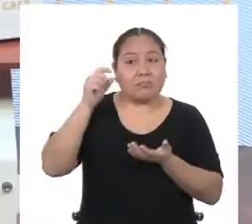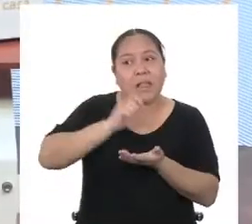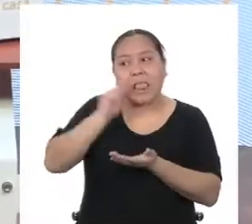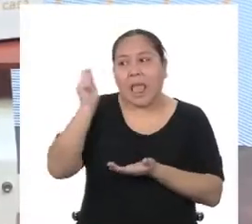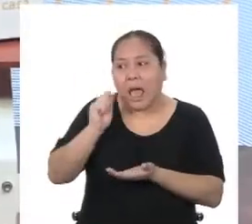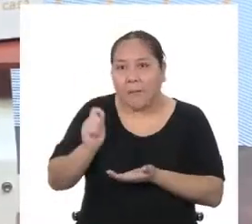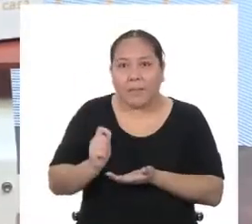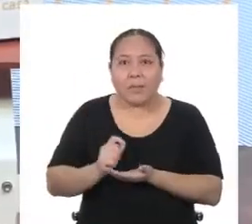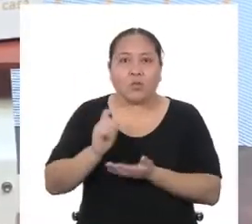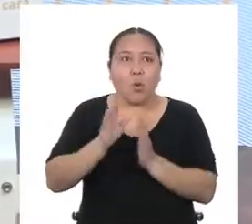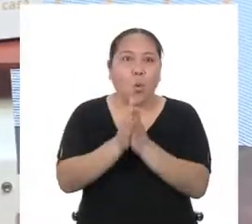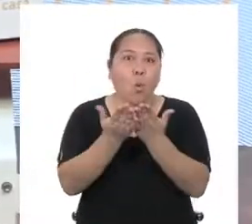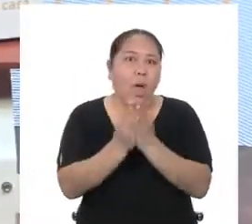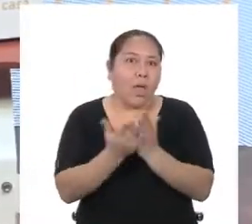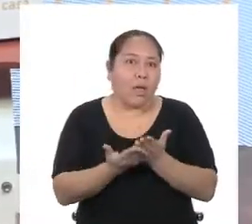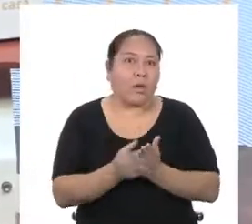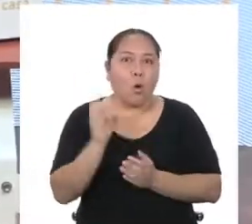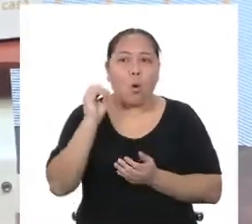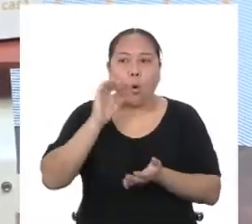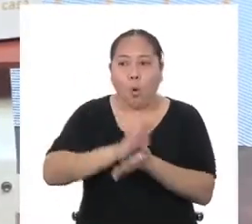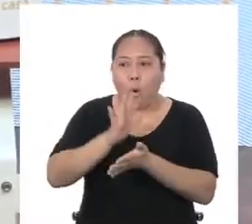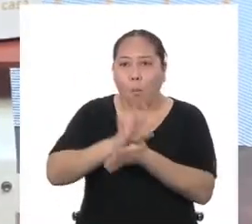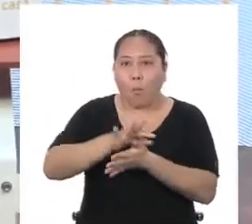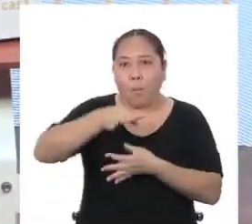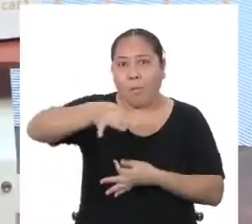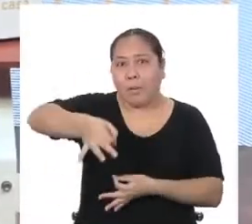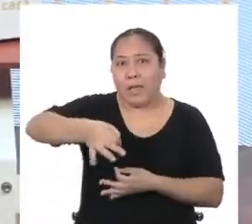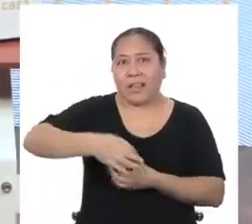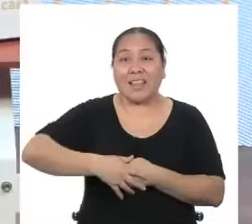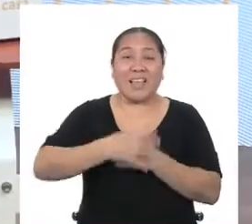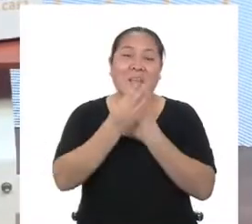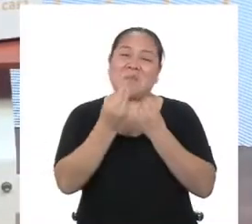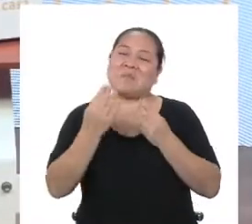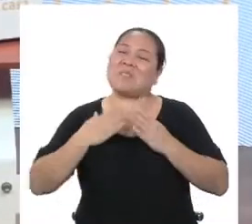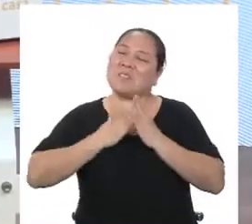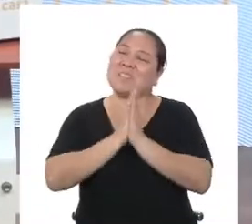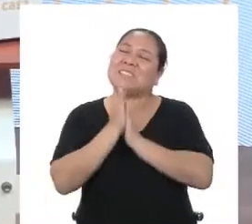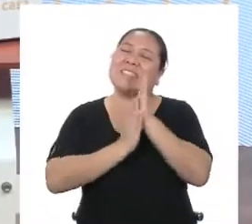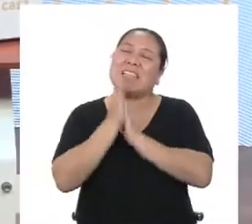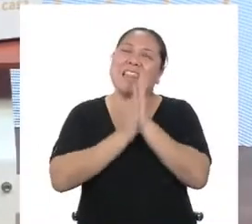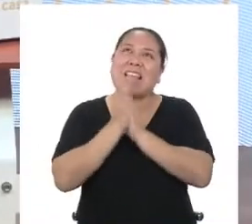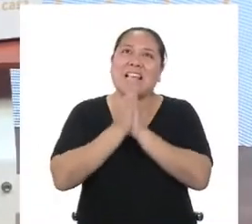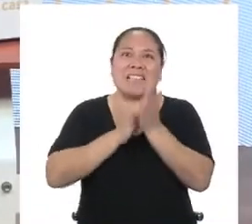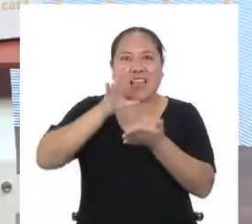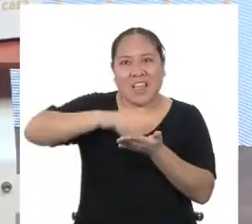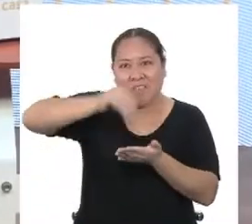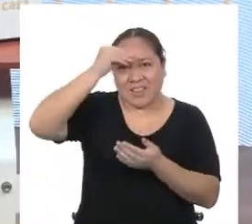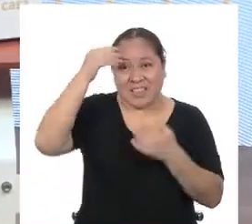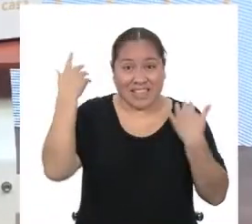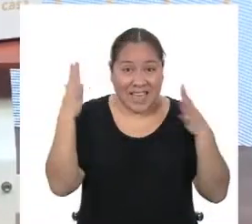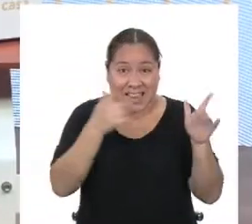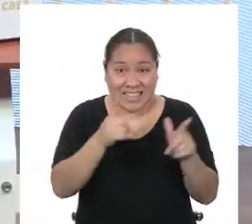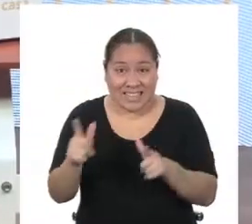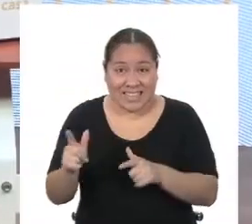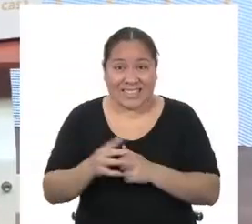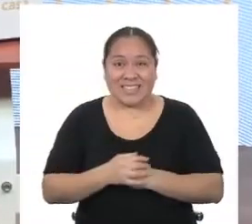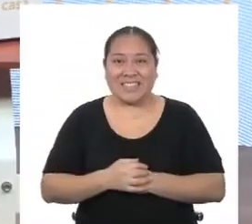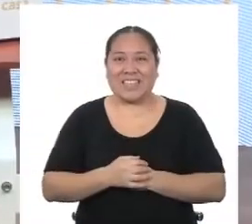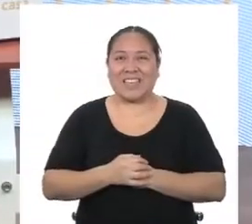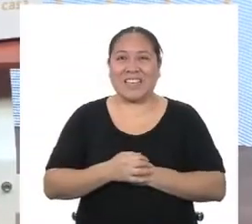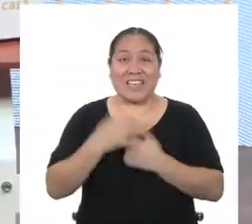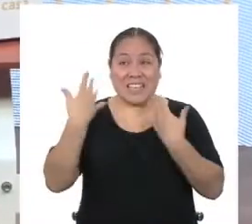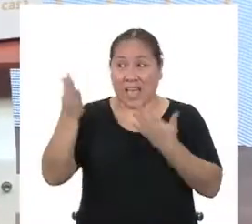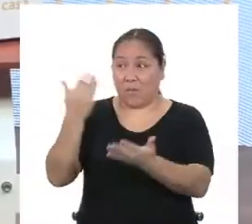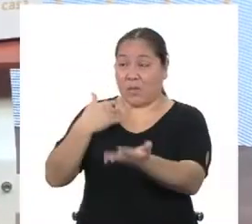Lápiz, un cuaderno u hojas de reciclaje y muchas ganas de aprender. ¿Tienen todo? ¿Ya